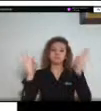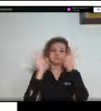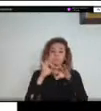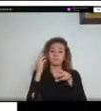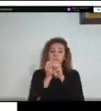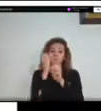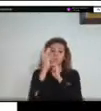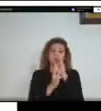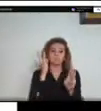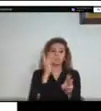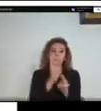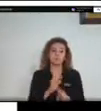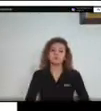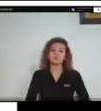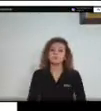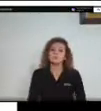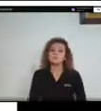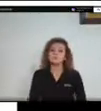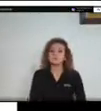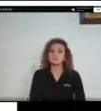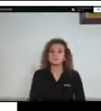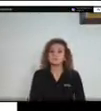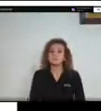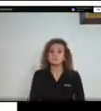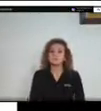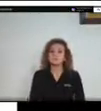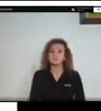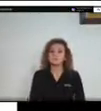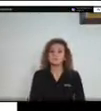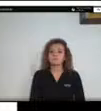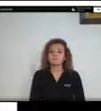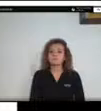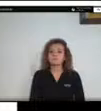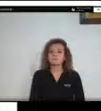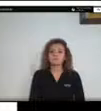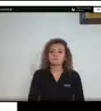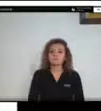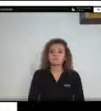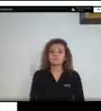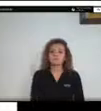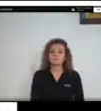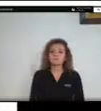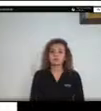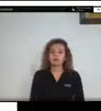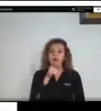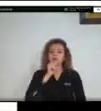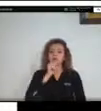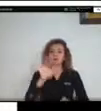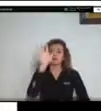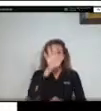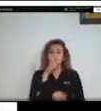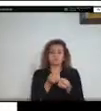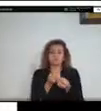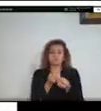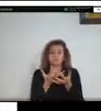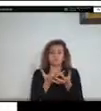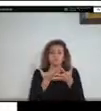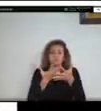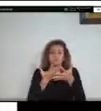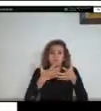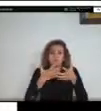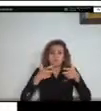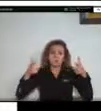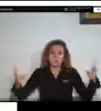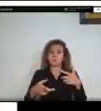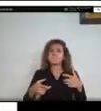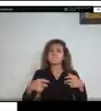En nuestro departamento tenemos cinco parques nacionales, somos de los departamentos con mayor número. Tenemos primero el Parque Nacional Chingaza,